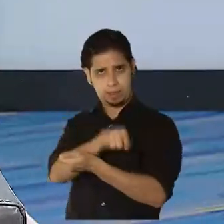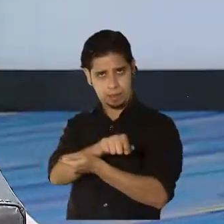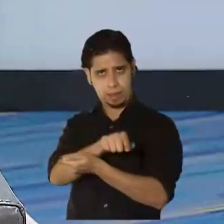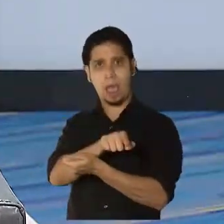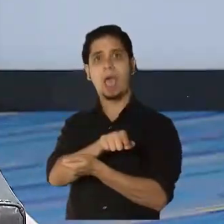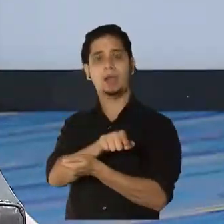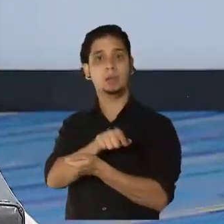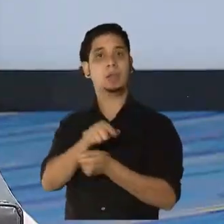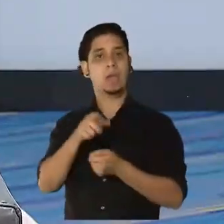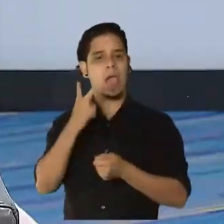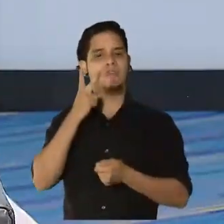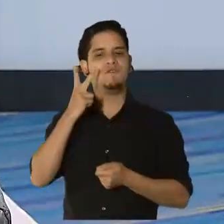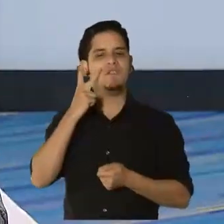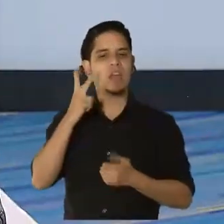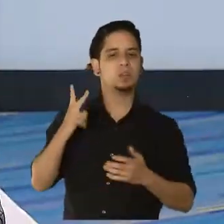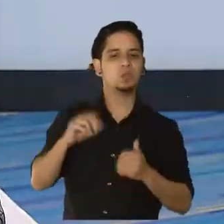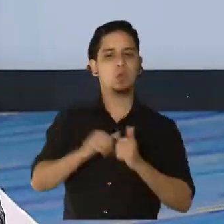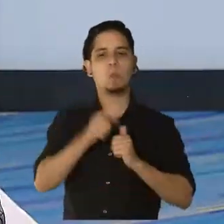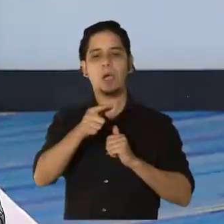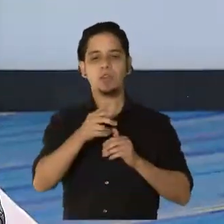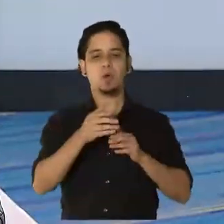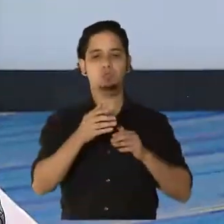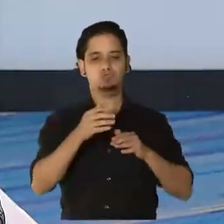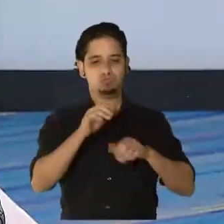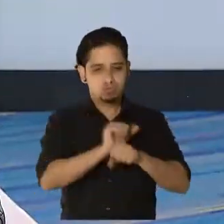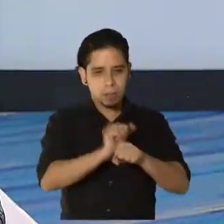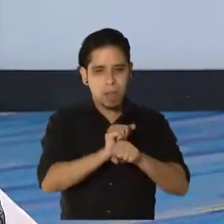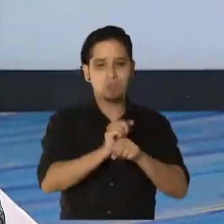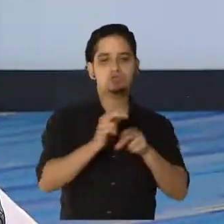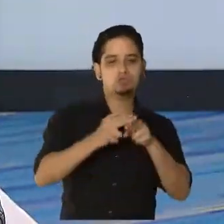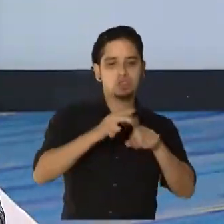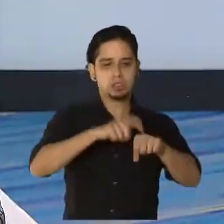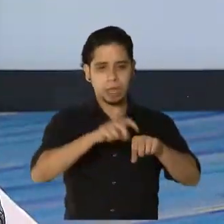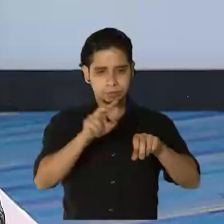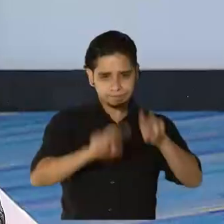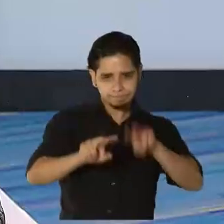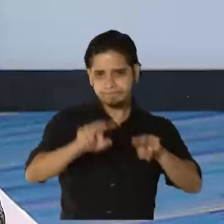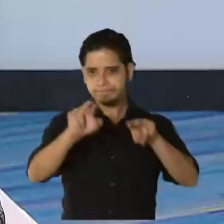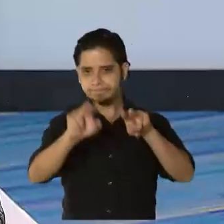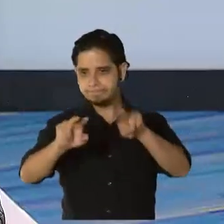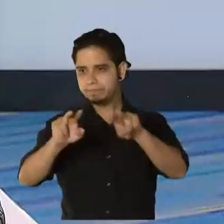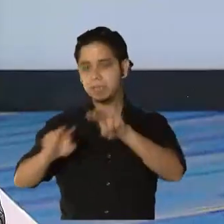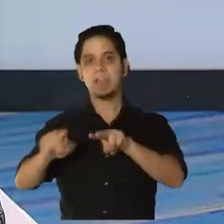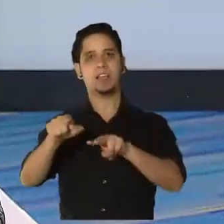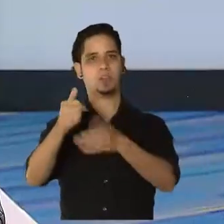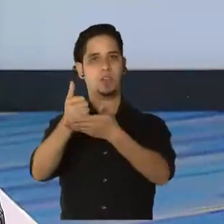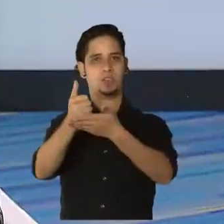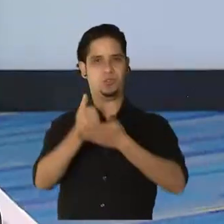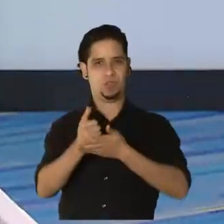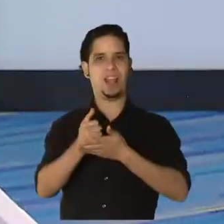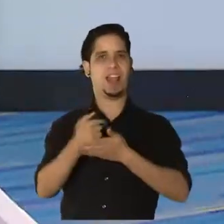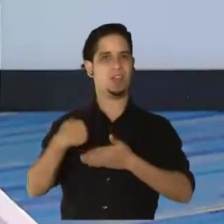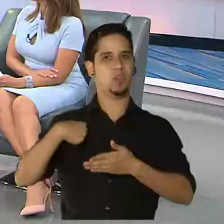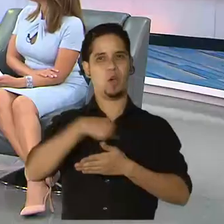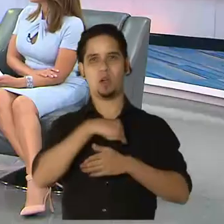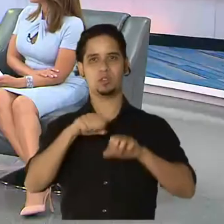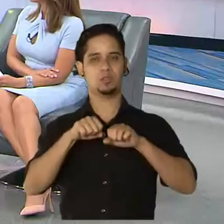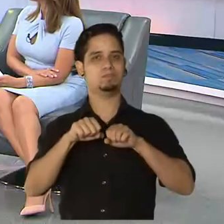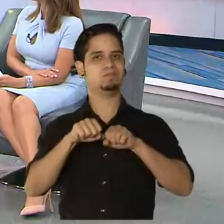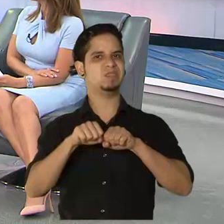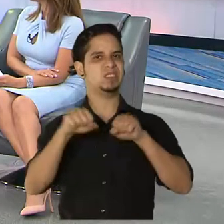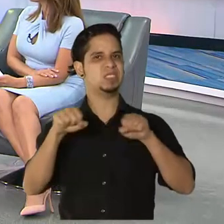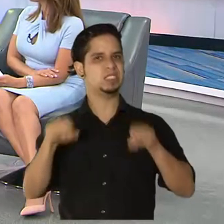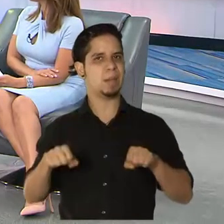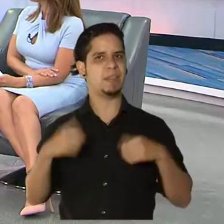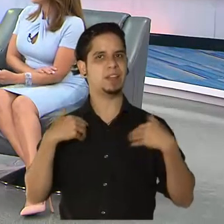el abrir todo el sistema escolar. Eso es más viable y ayudaría a los sistemas de salud a mirar sus debilidades